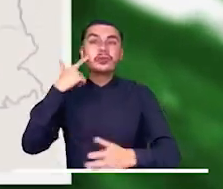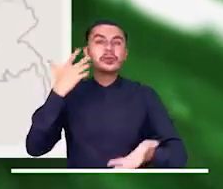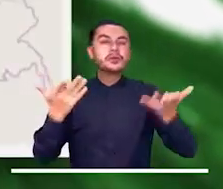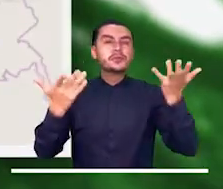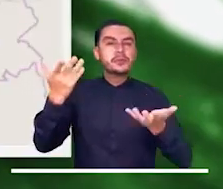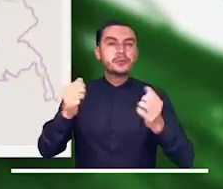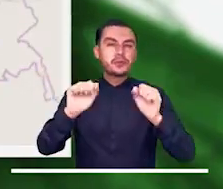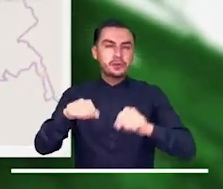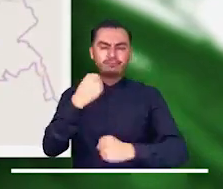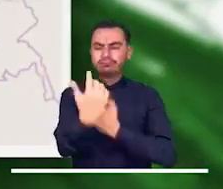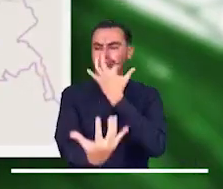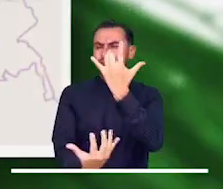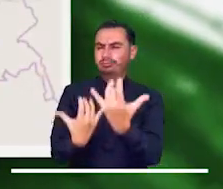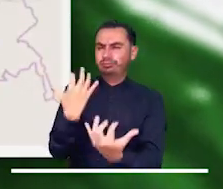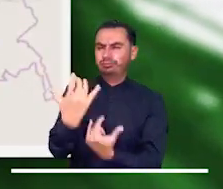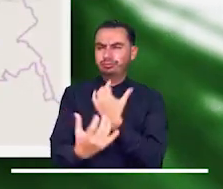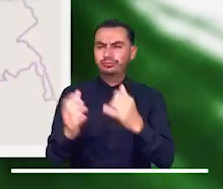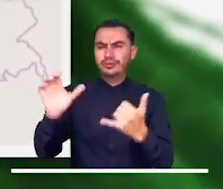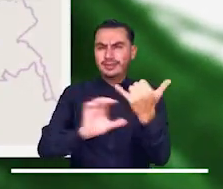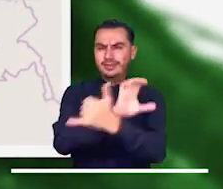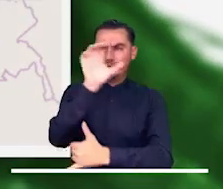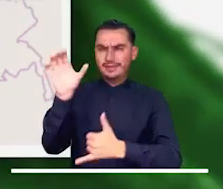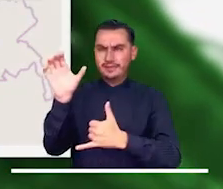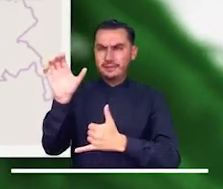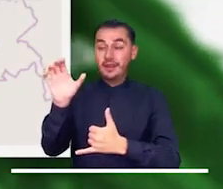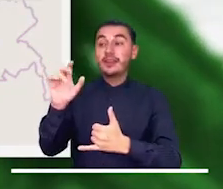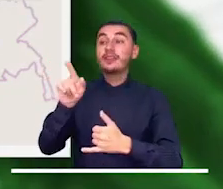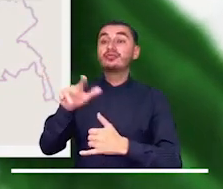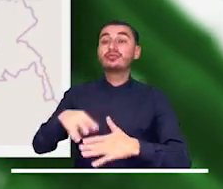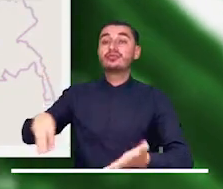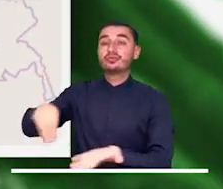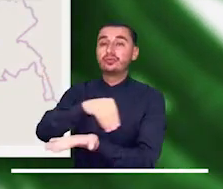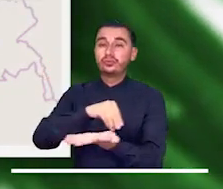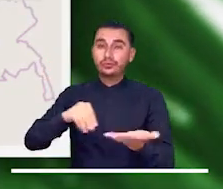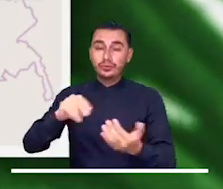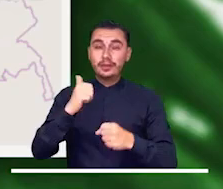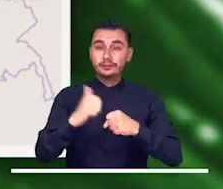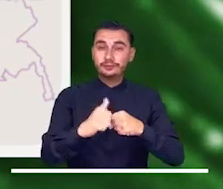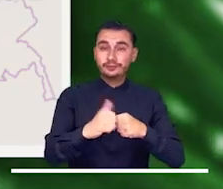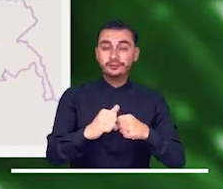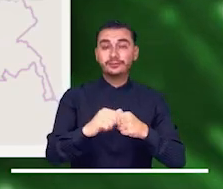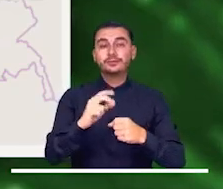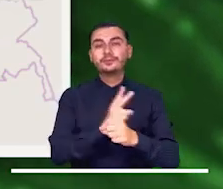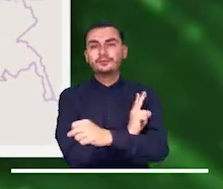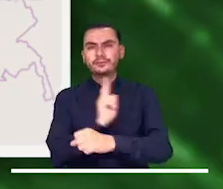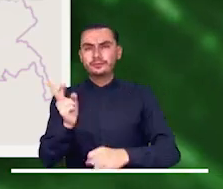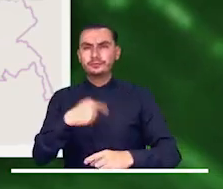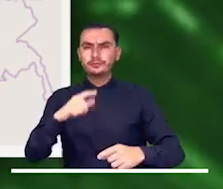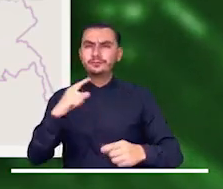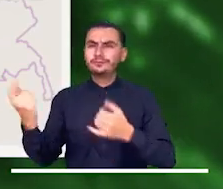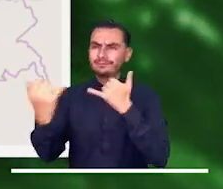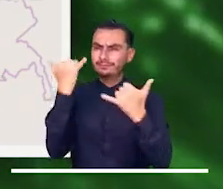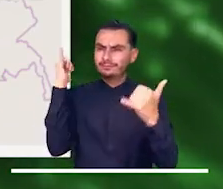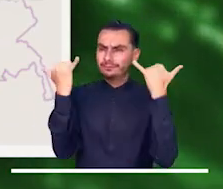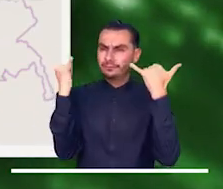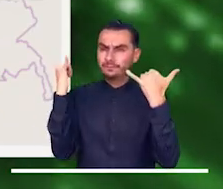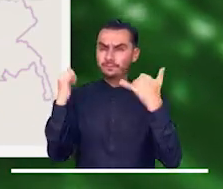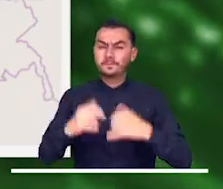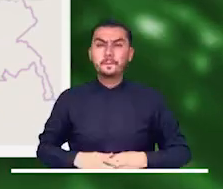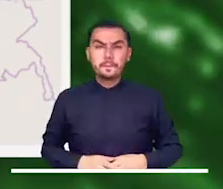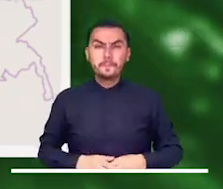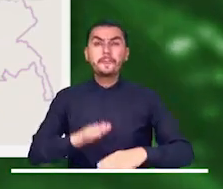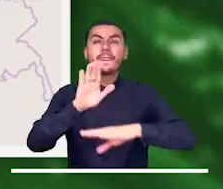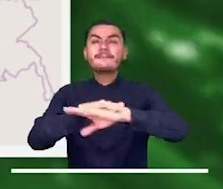Nariño. Se emite alerta roja por alta probabilidad de incendios en zonas de La Guajira, Cesar, Magdalena,